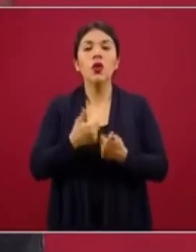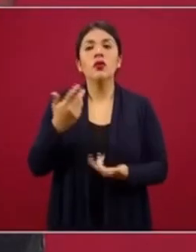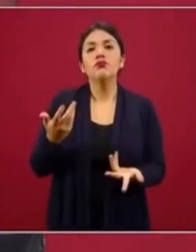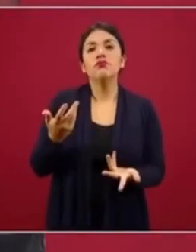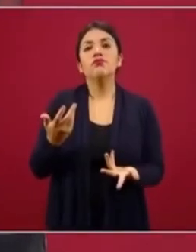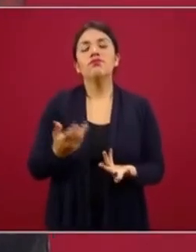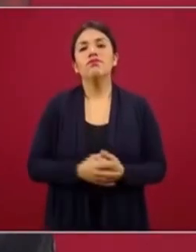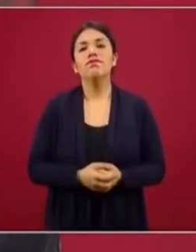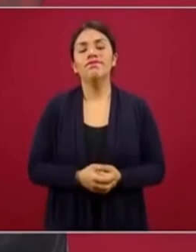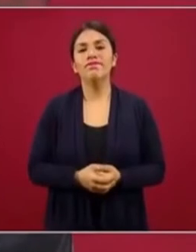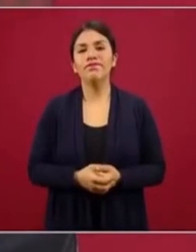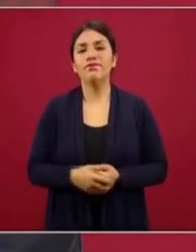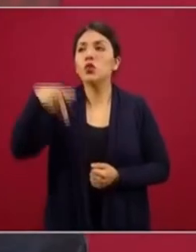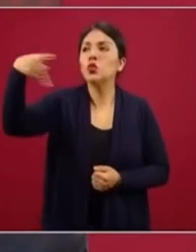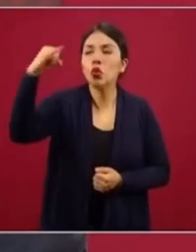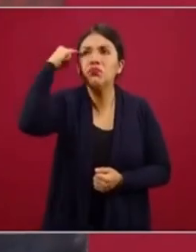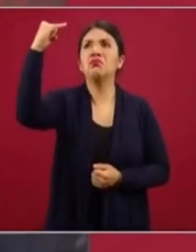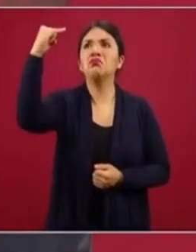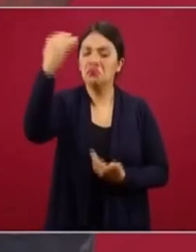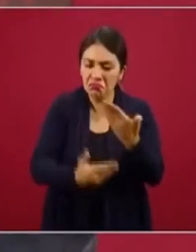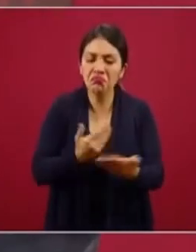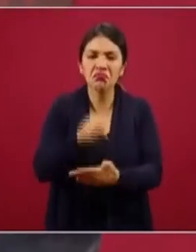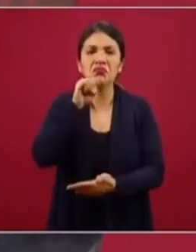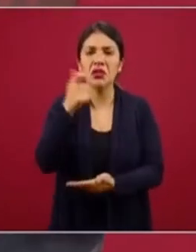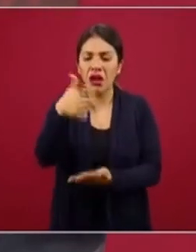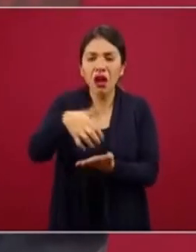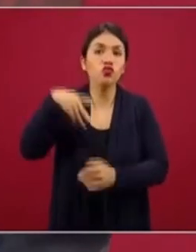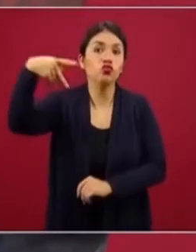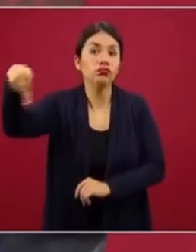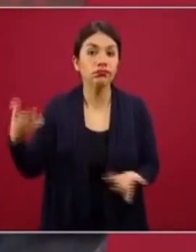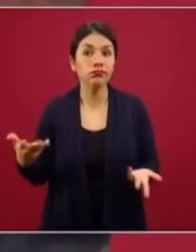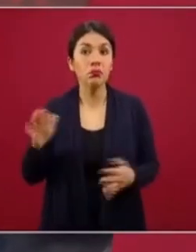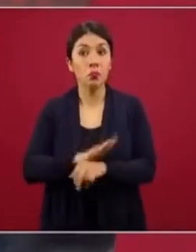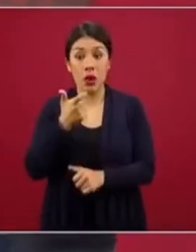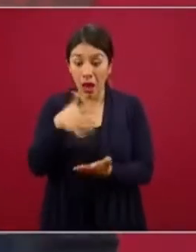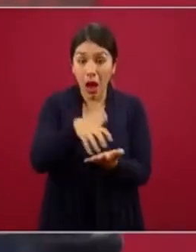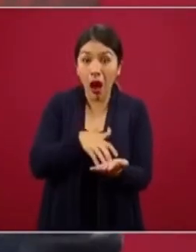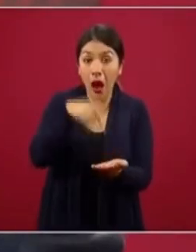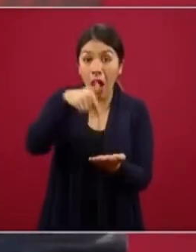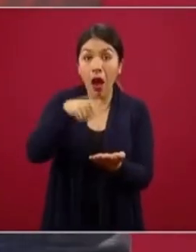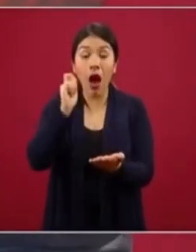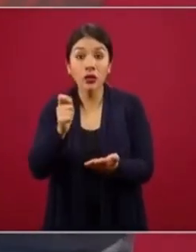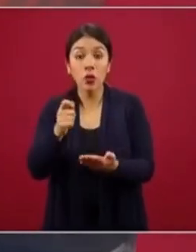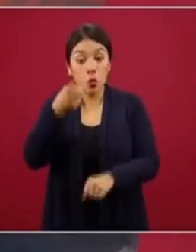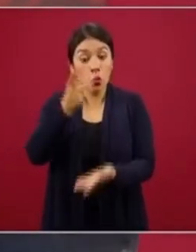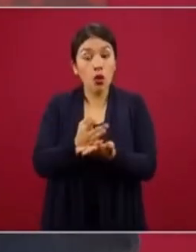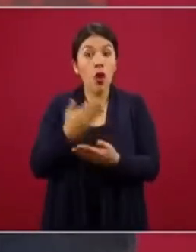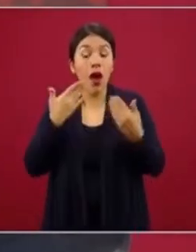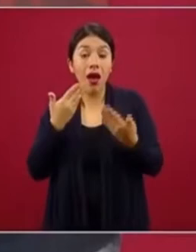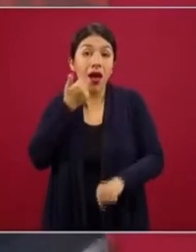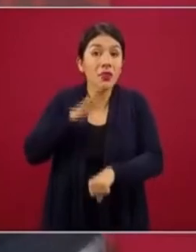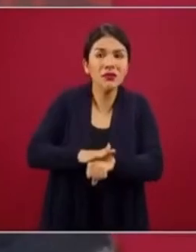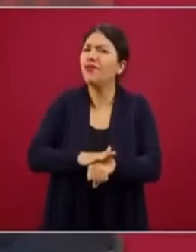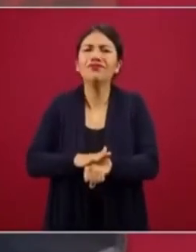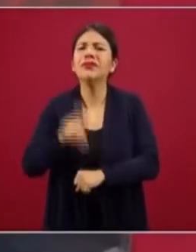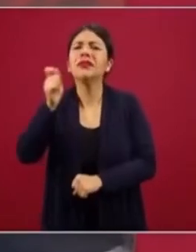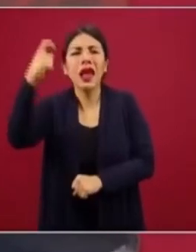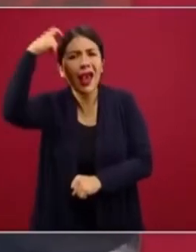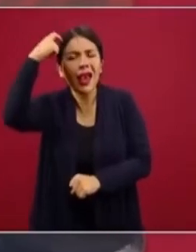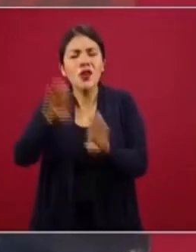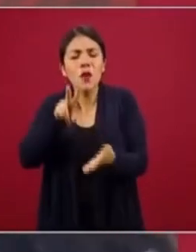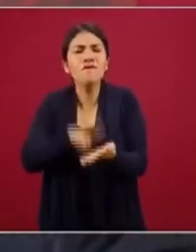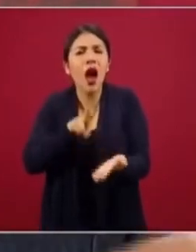propia, porque la austeridad no es un asunto, repito, administrativo, es un asunto de principios.